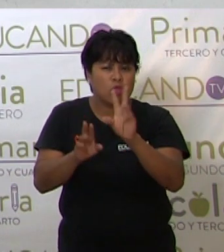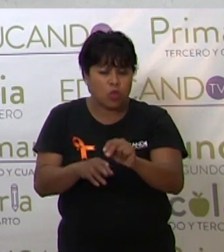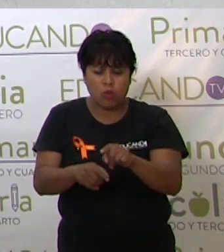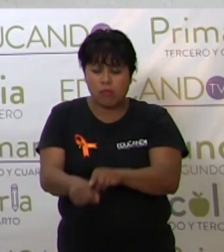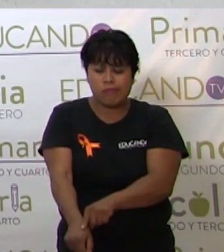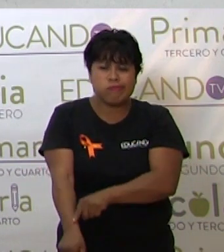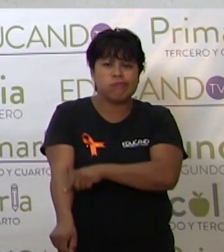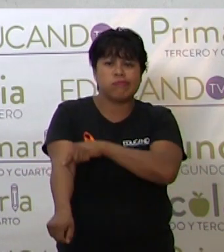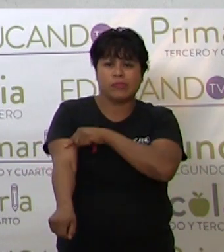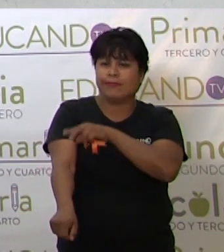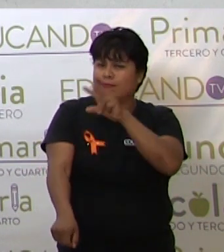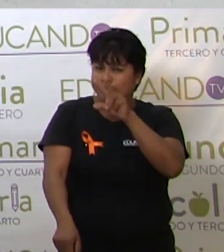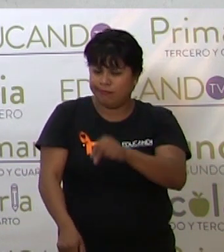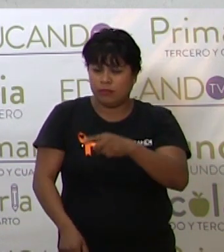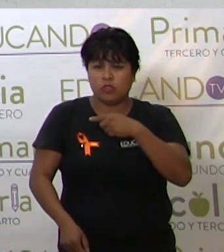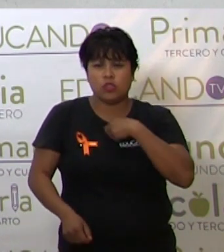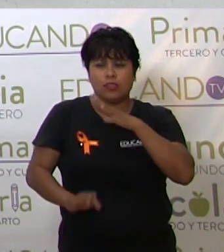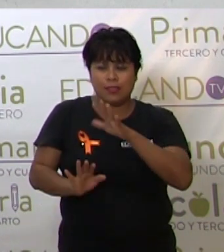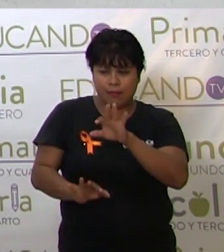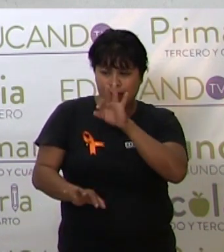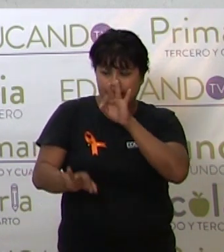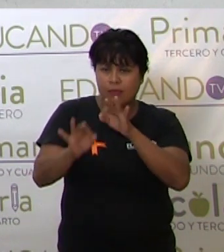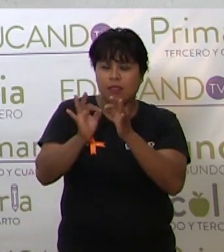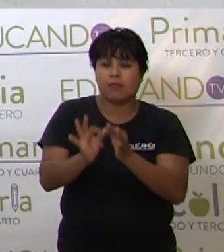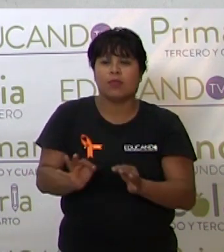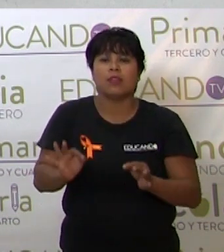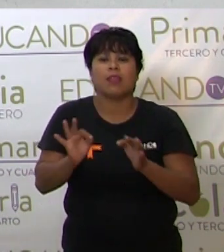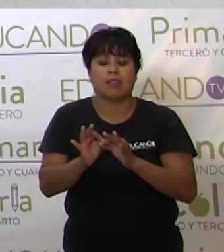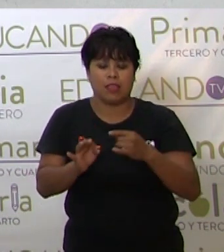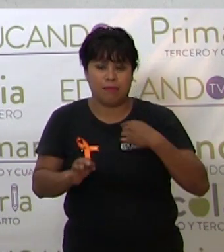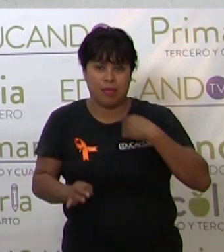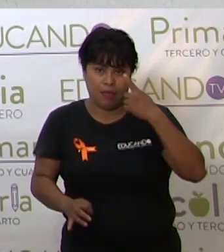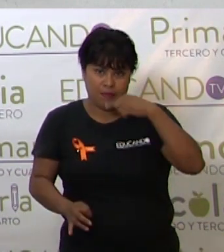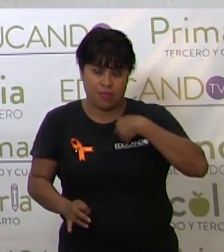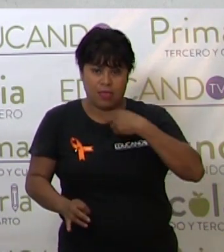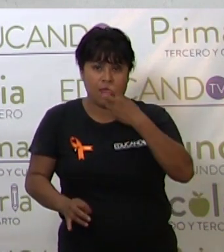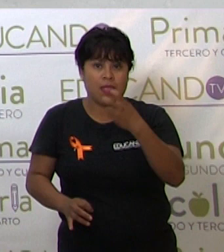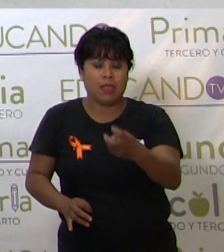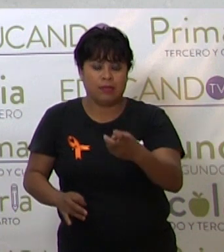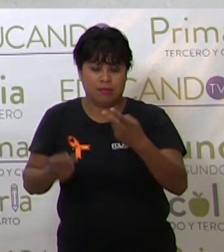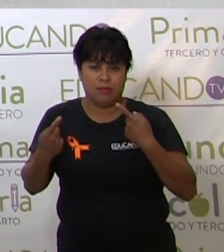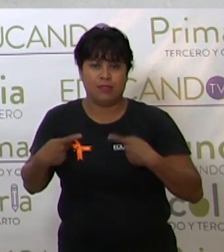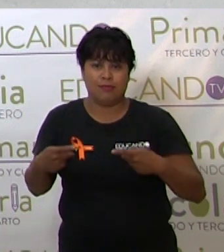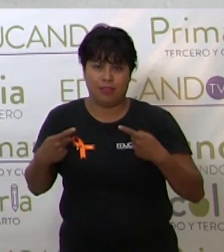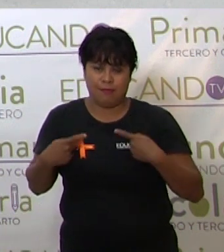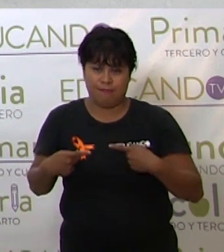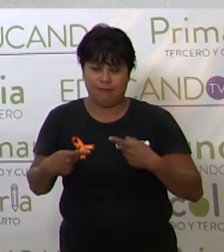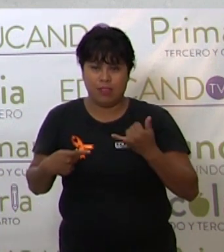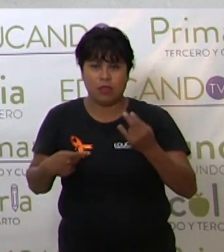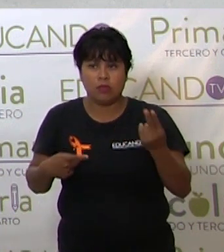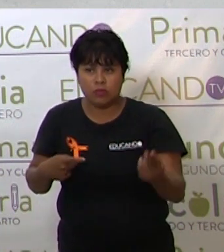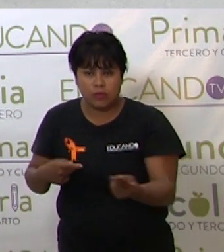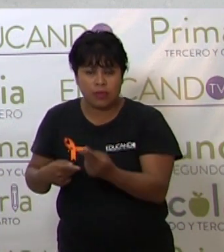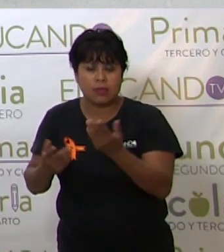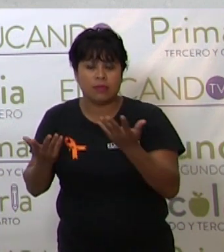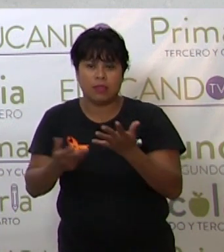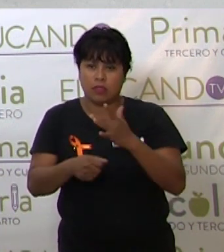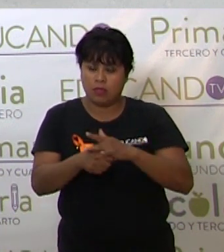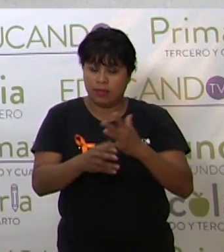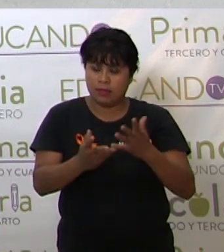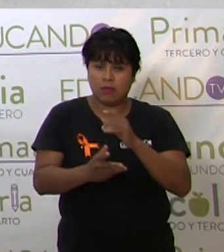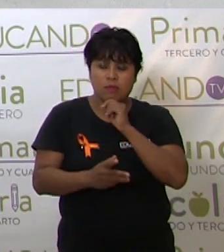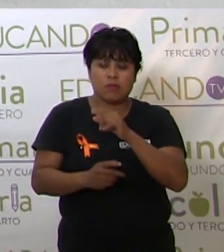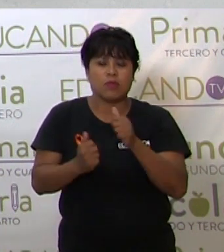Yo ya escogí los momentos importantes que yo considero de este personaje y a ustedes les toca hacer lo mismo con el